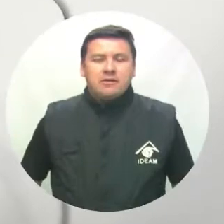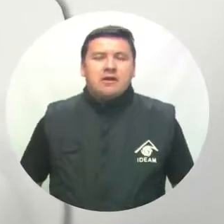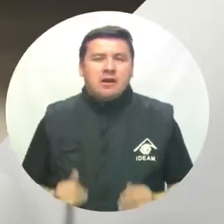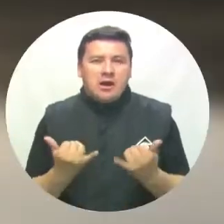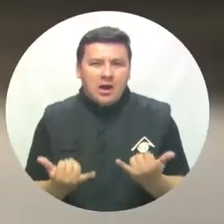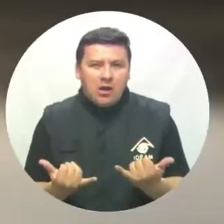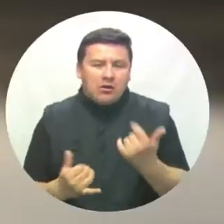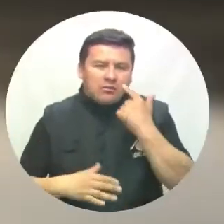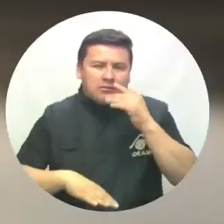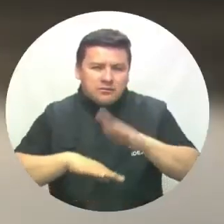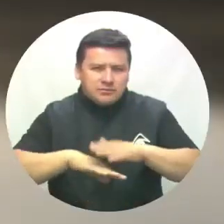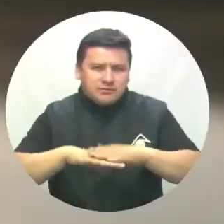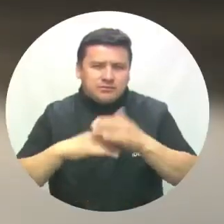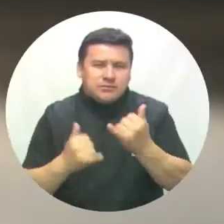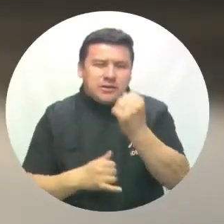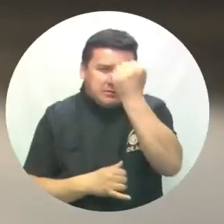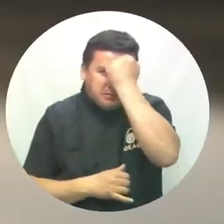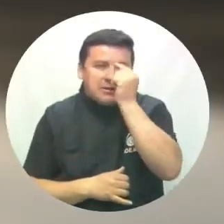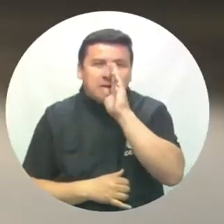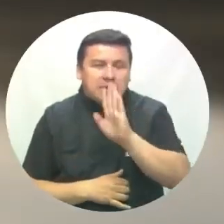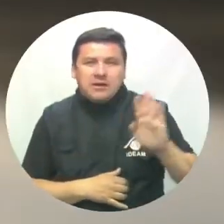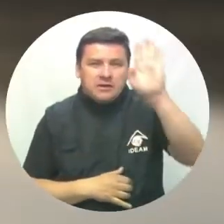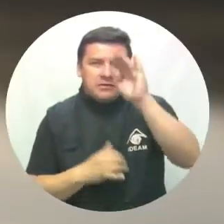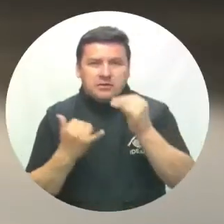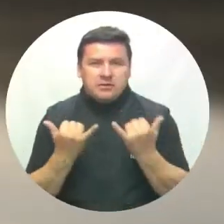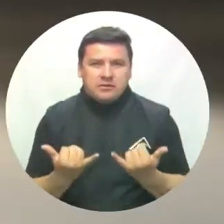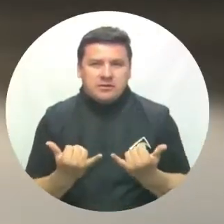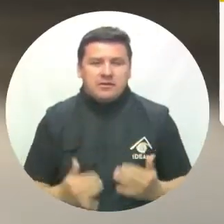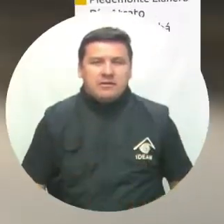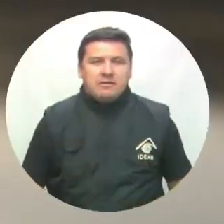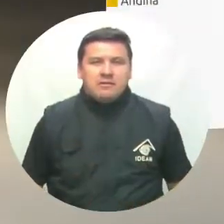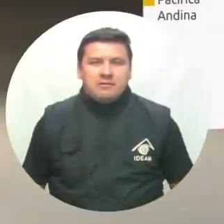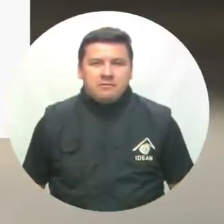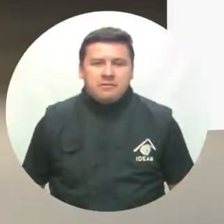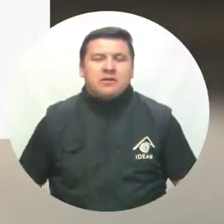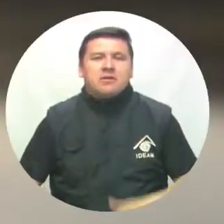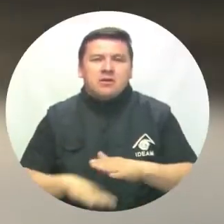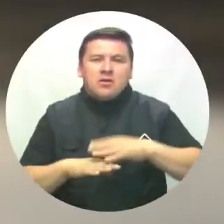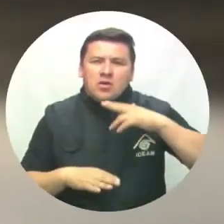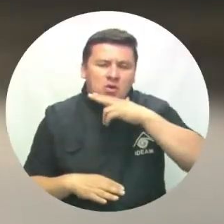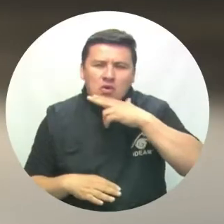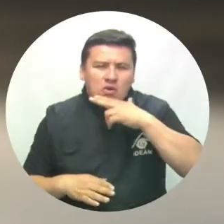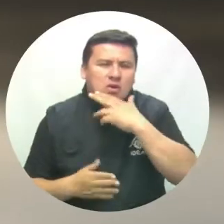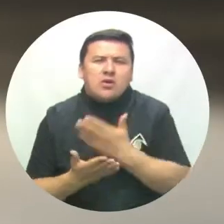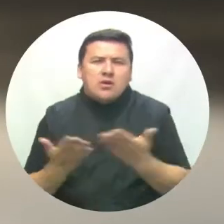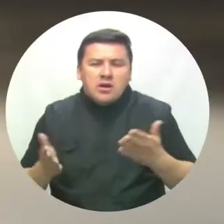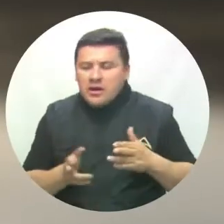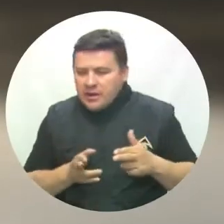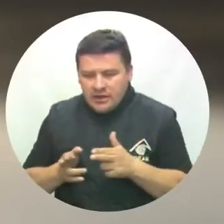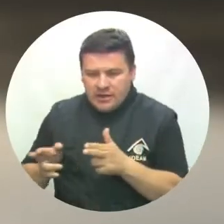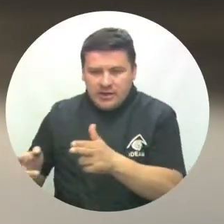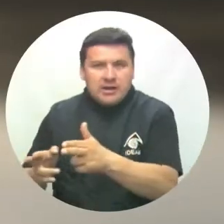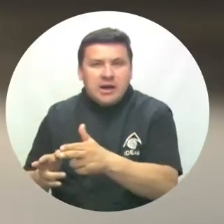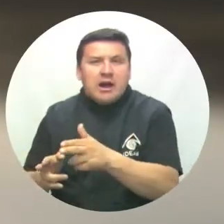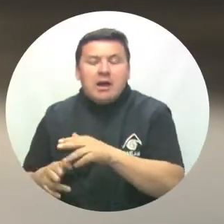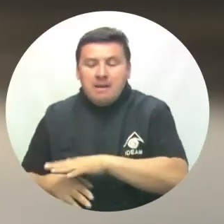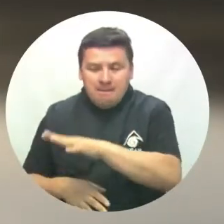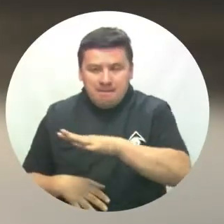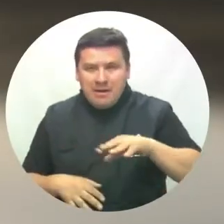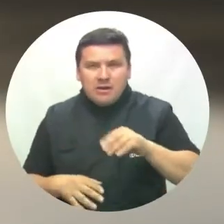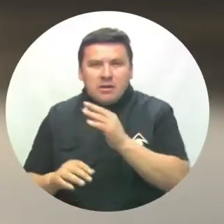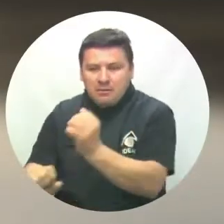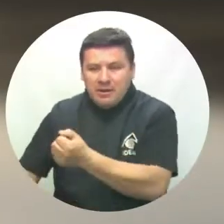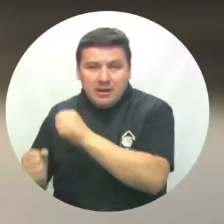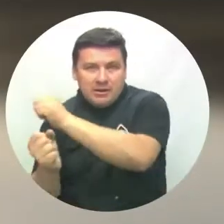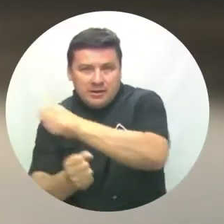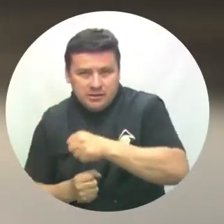Ahora, mucha atención a las principales alertas para hoy a nivel nacional. Alerta roja por niveles altos en el río Magdalena, en el sector